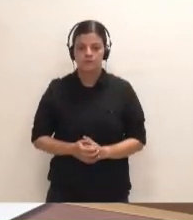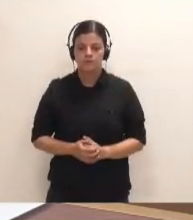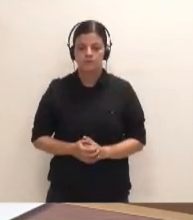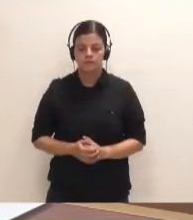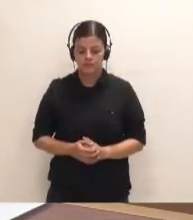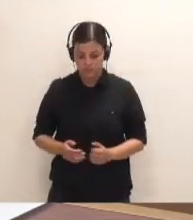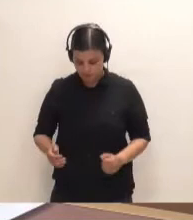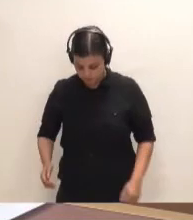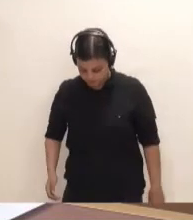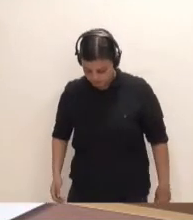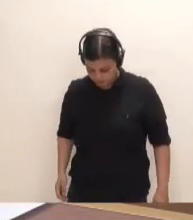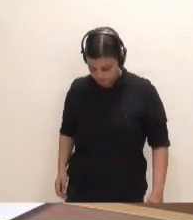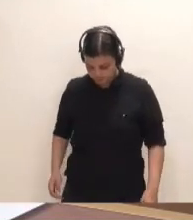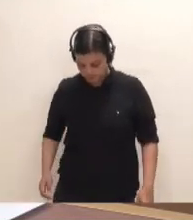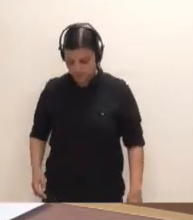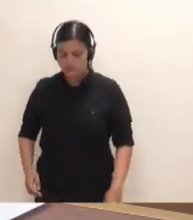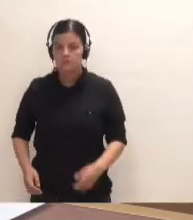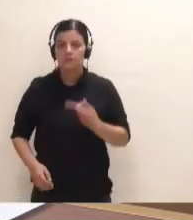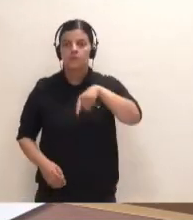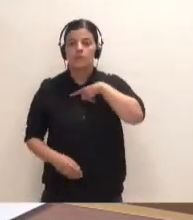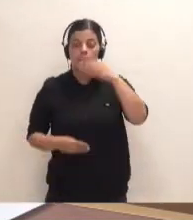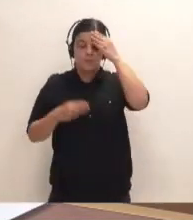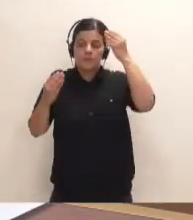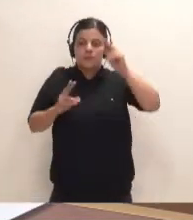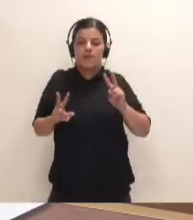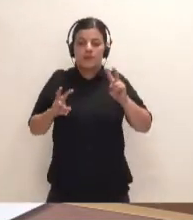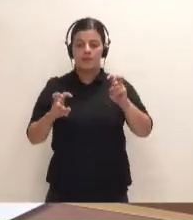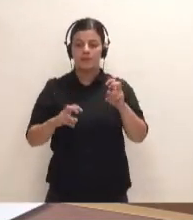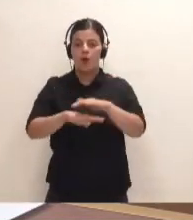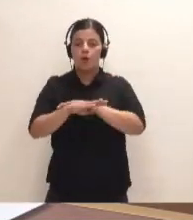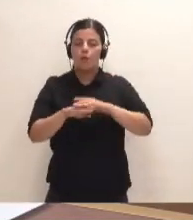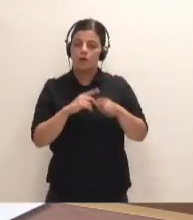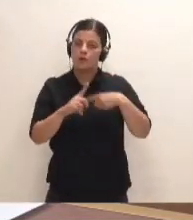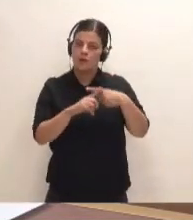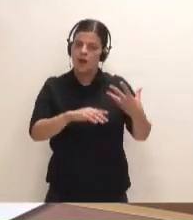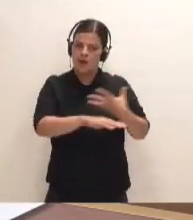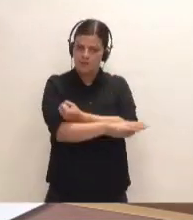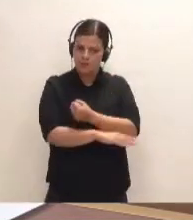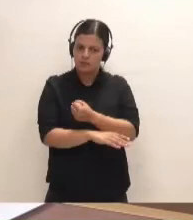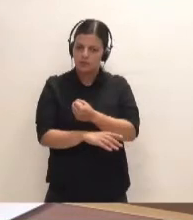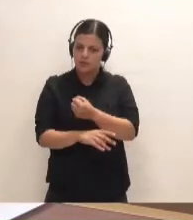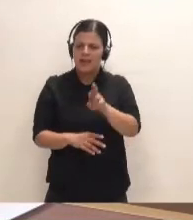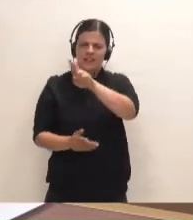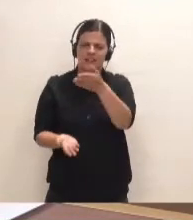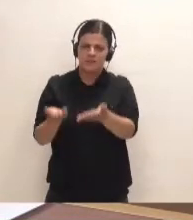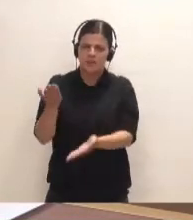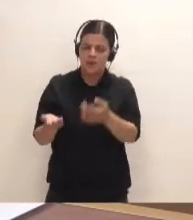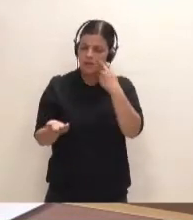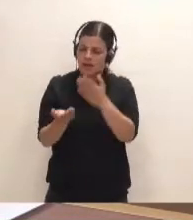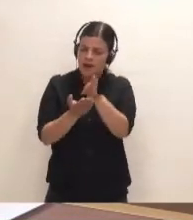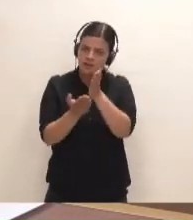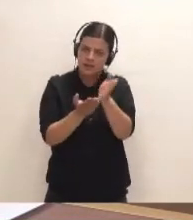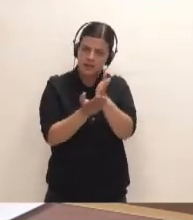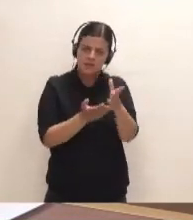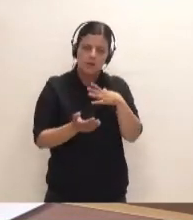que la iniciativa que ha tomado el Gobierno y el Cabildo de revaluar las distintas alternativas